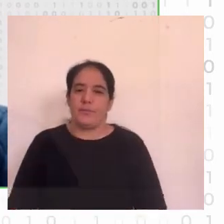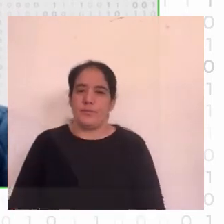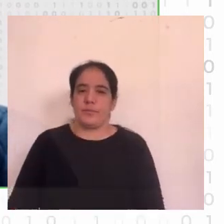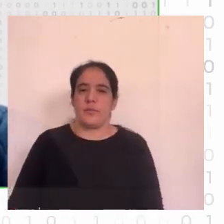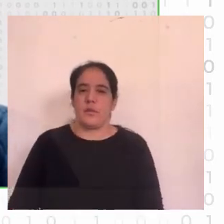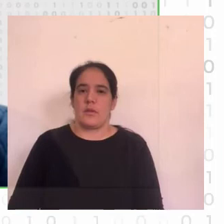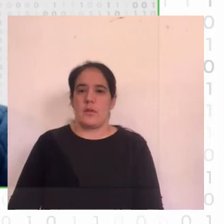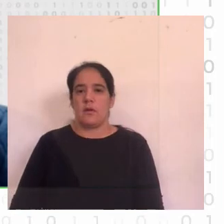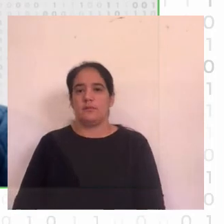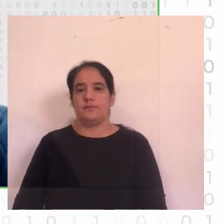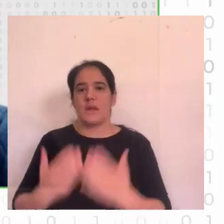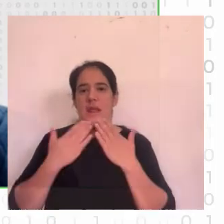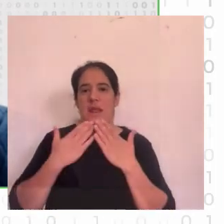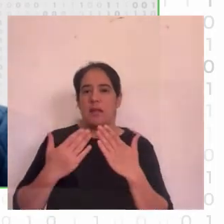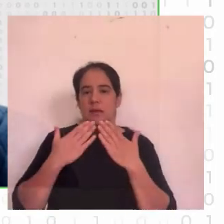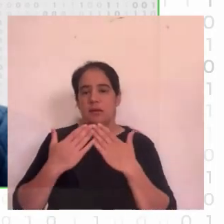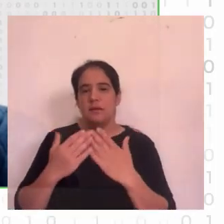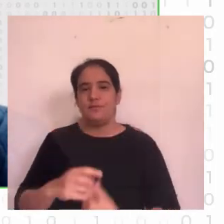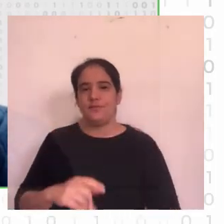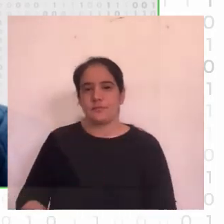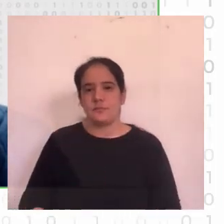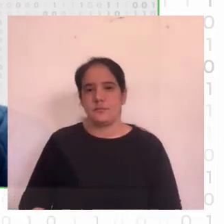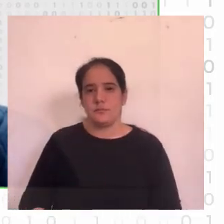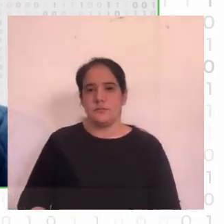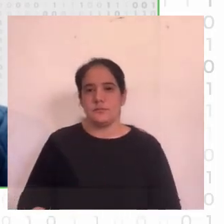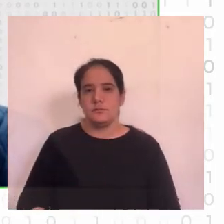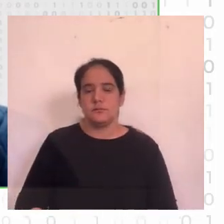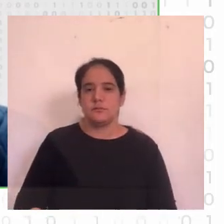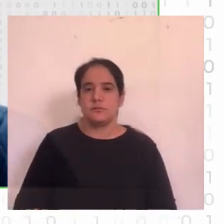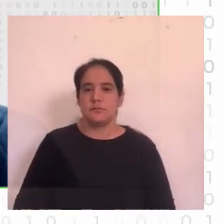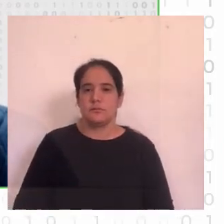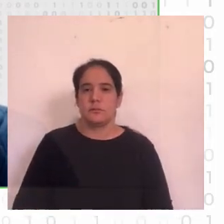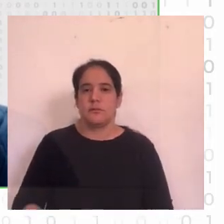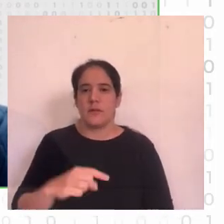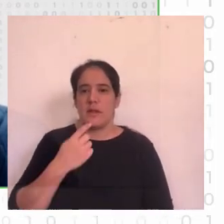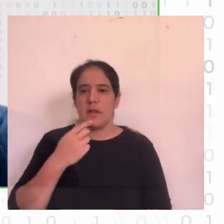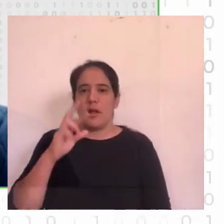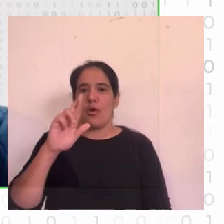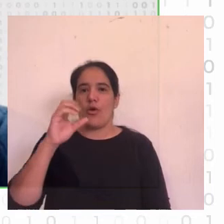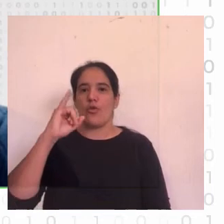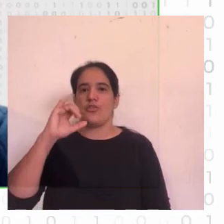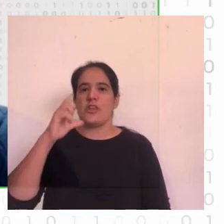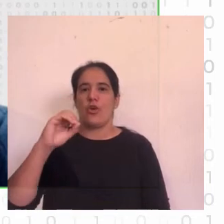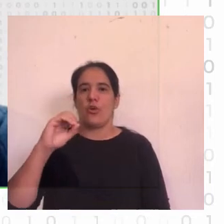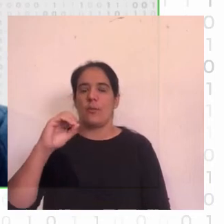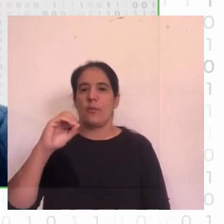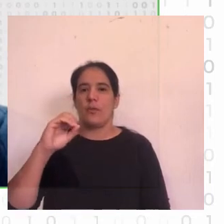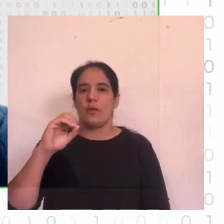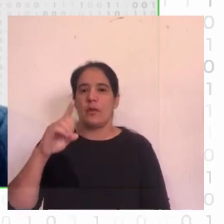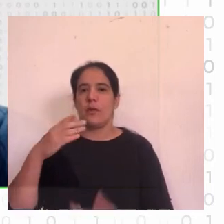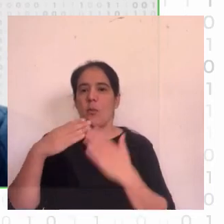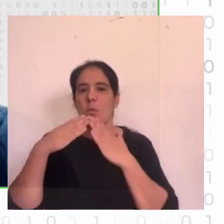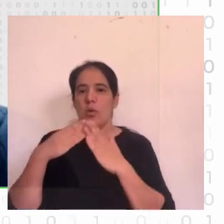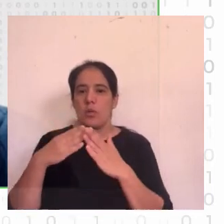soñado muchísimas gracias Cami ahora quiero aprovechar la oportunidad que tenemos a Rocío en vivo entonces a Rocío le vamos a hacer una pregunta sobre